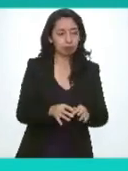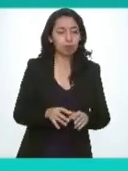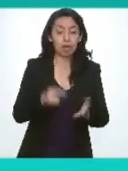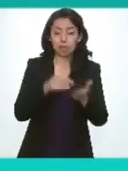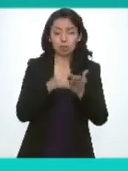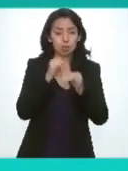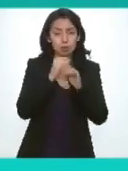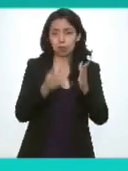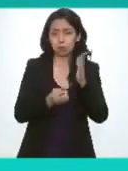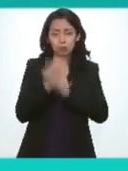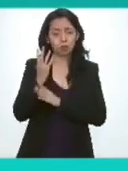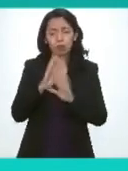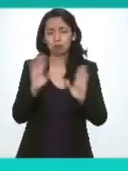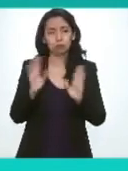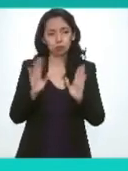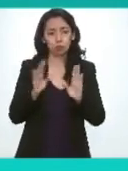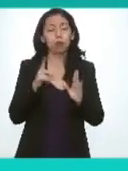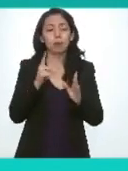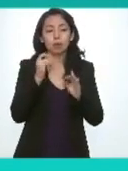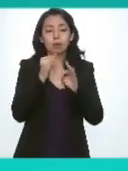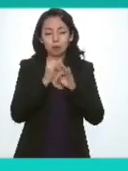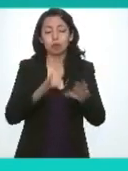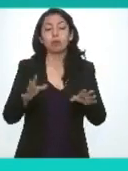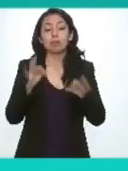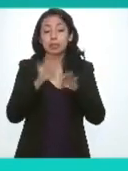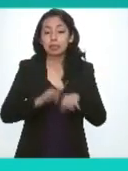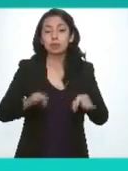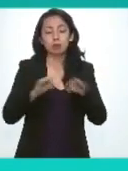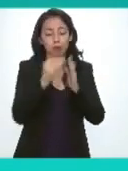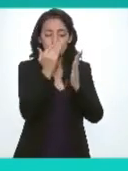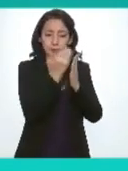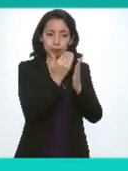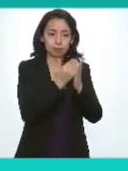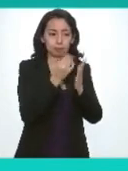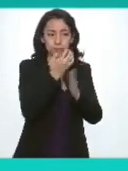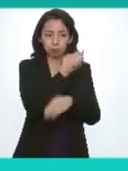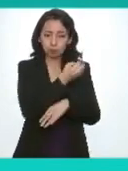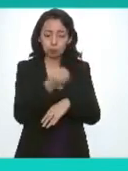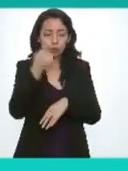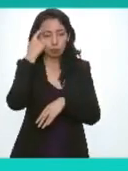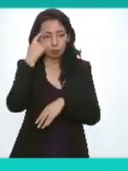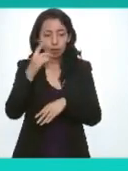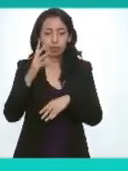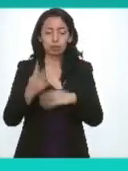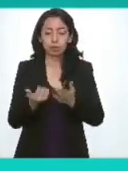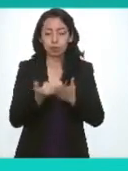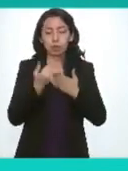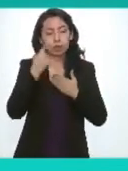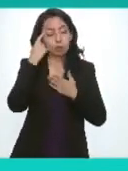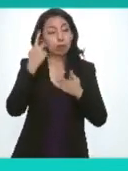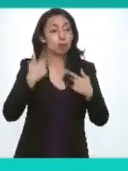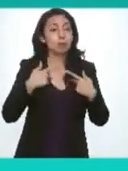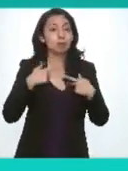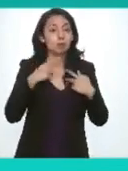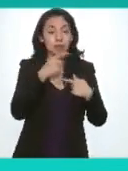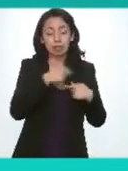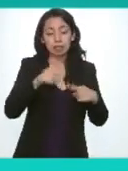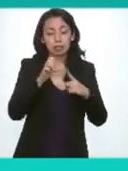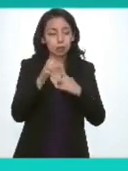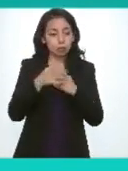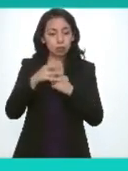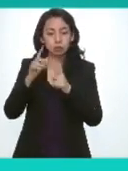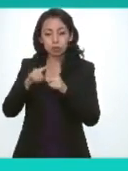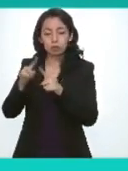información nueva la que se va a compartir ahí pero si es información esquematizada que va a permitir pues tanto a integrantes de las comisiones